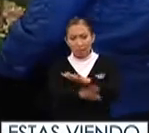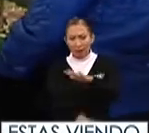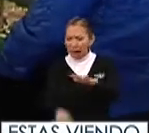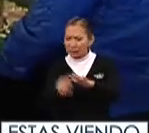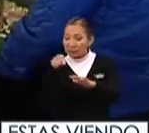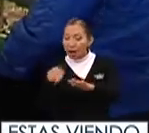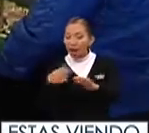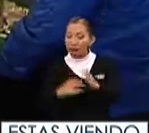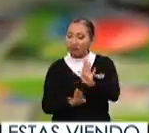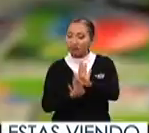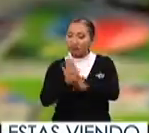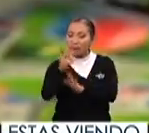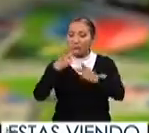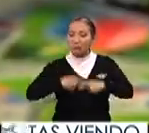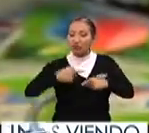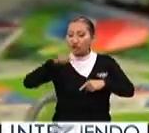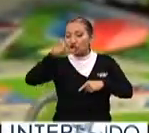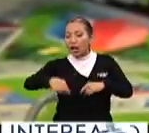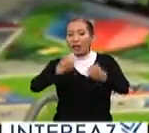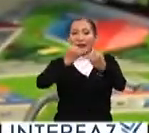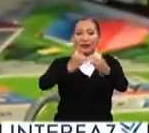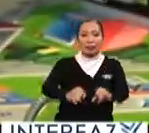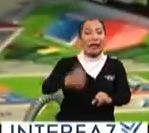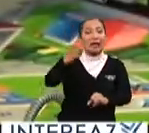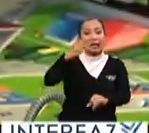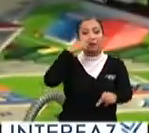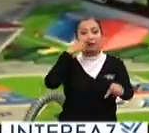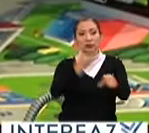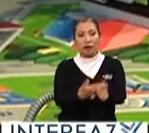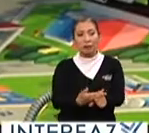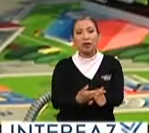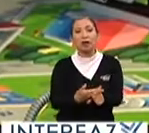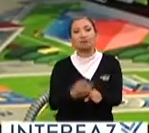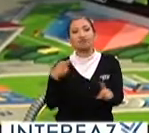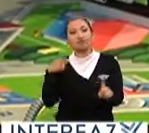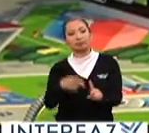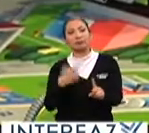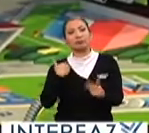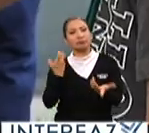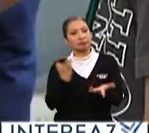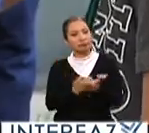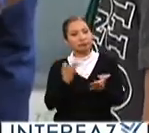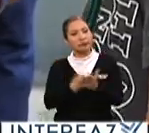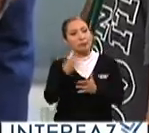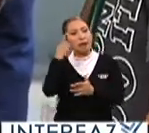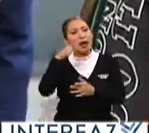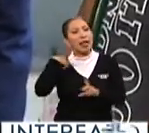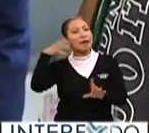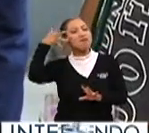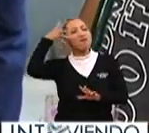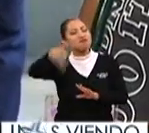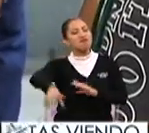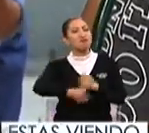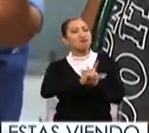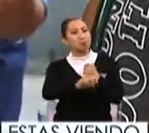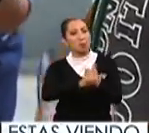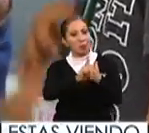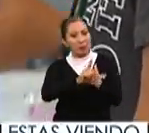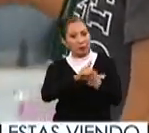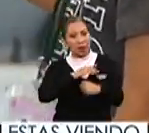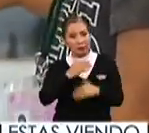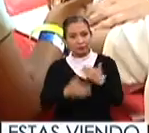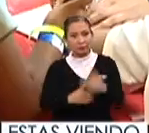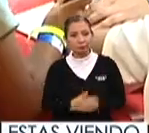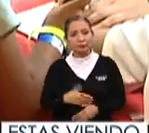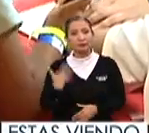esenciales para su formación como personas independientes y responsables con un sentido de autocrítica para poder enfrentar los retos que se encuentren en